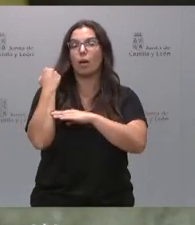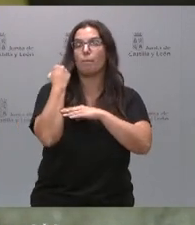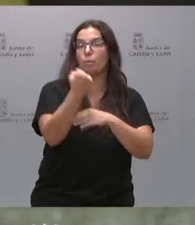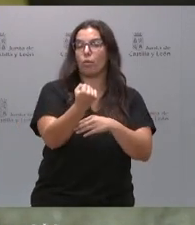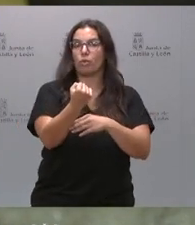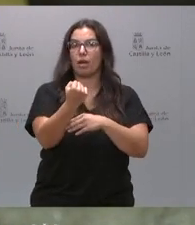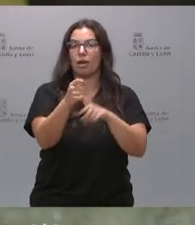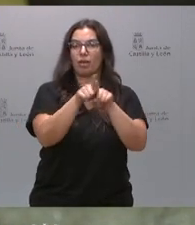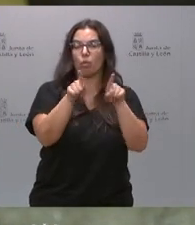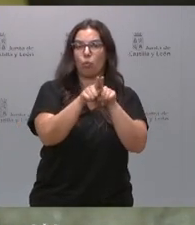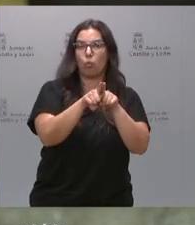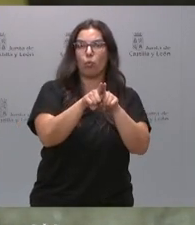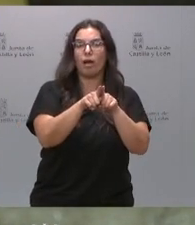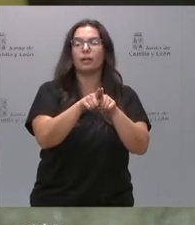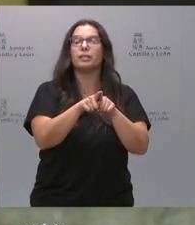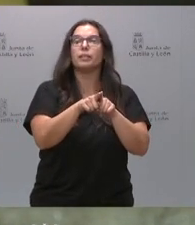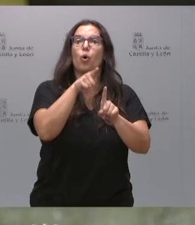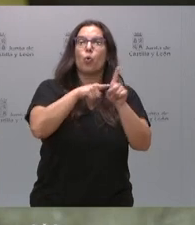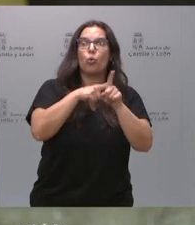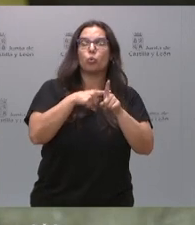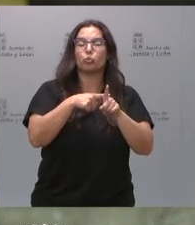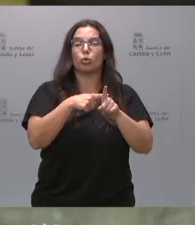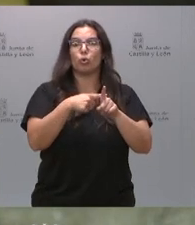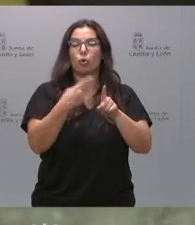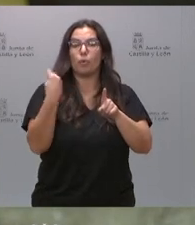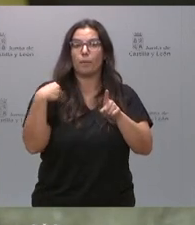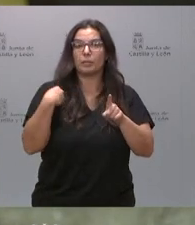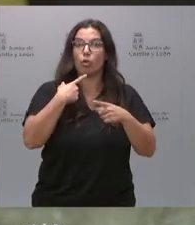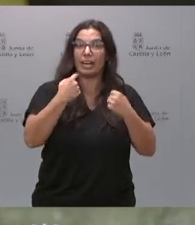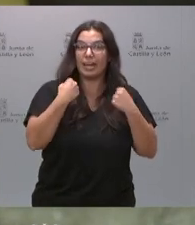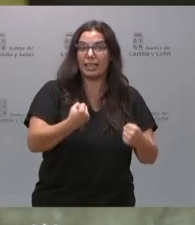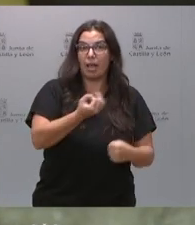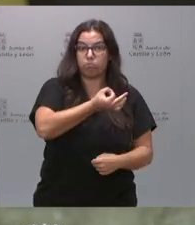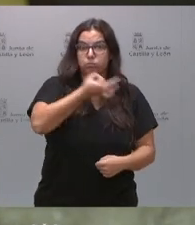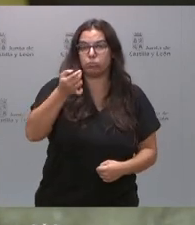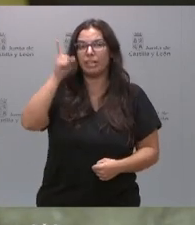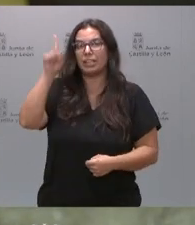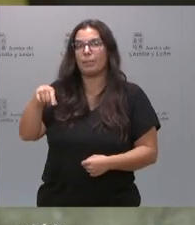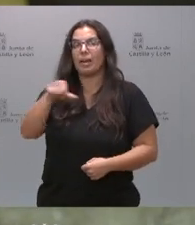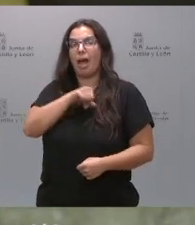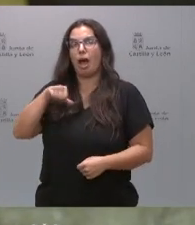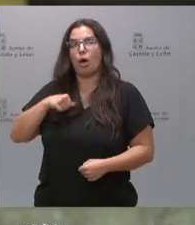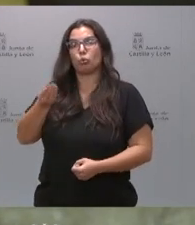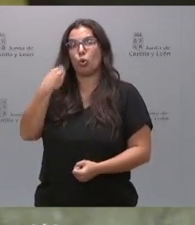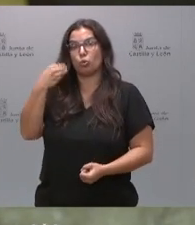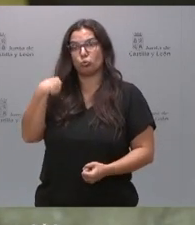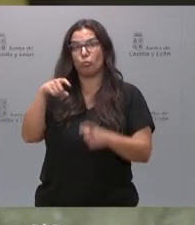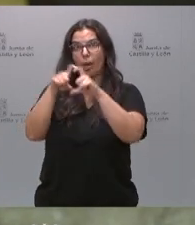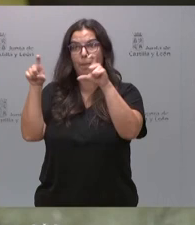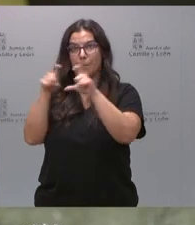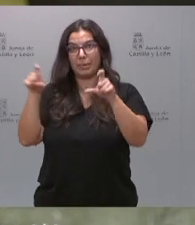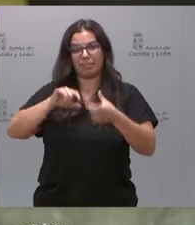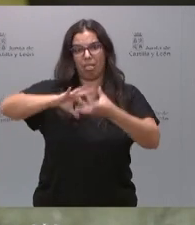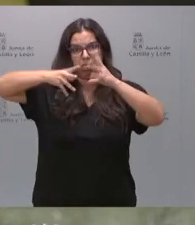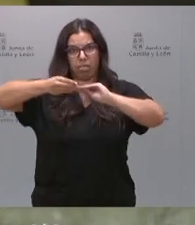eficiencia energética y también el autoconsumo energético de nuestras empresas ante las dificultades que en estos